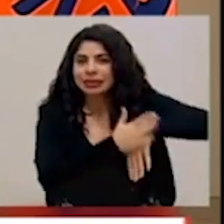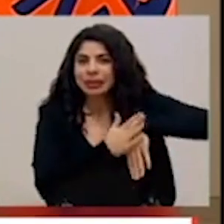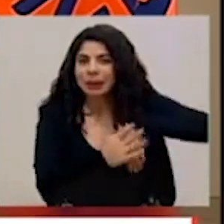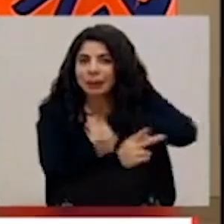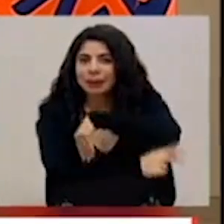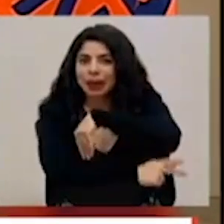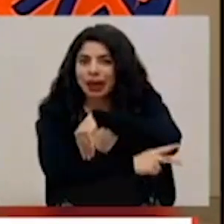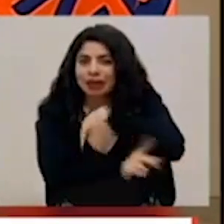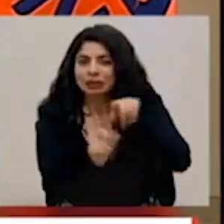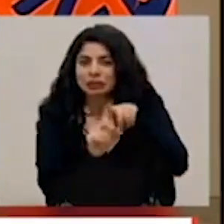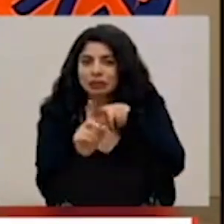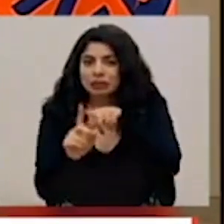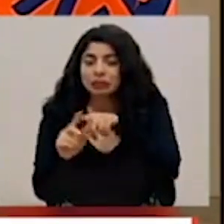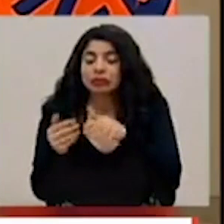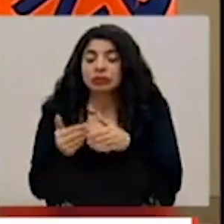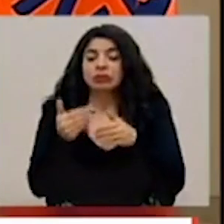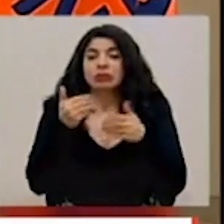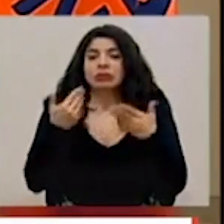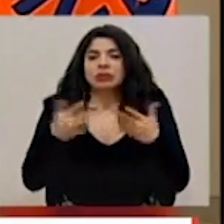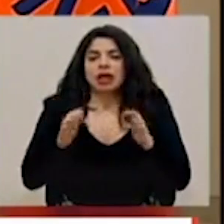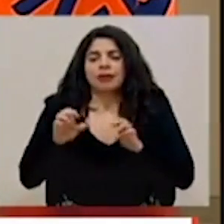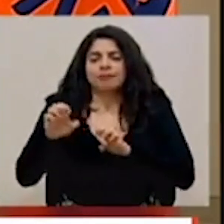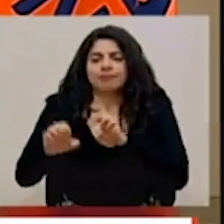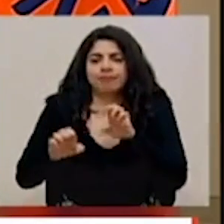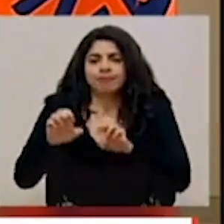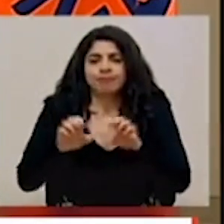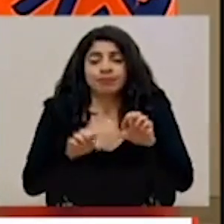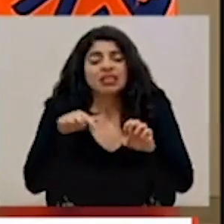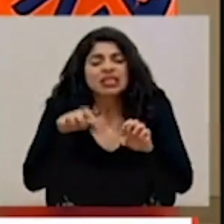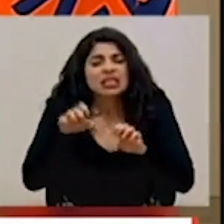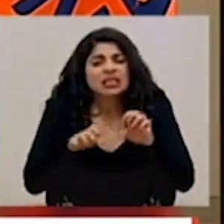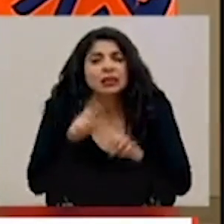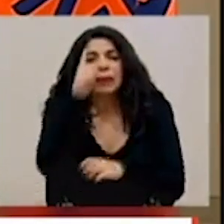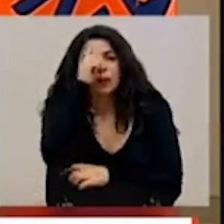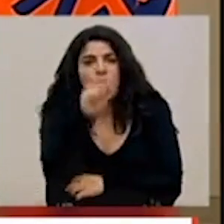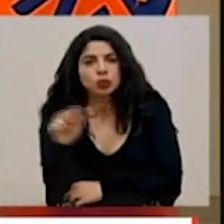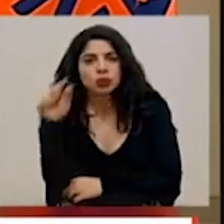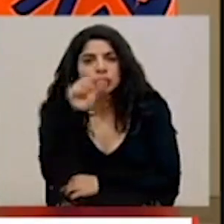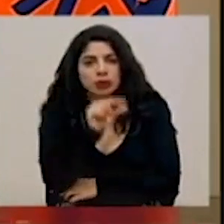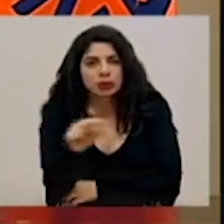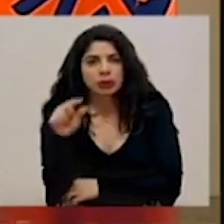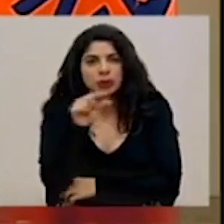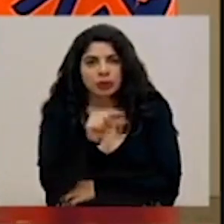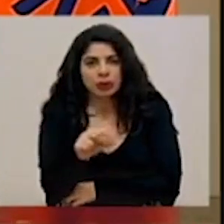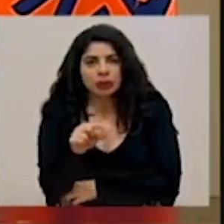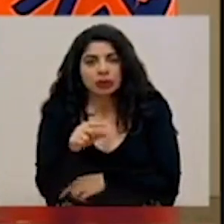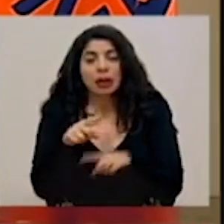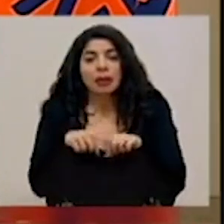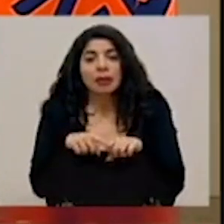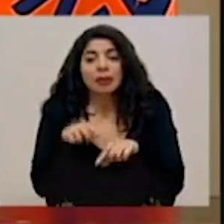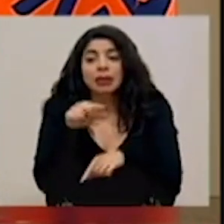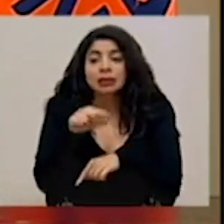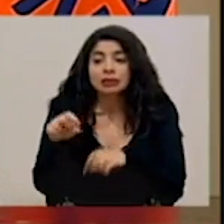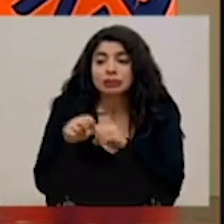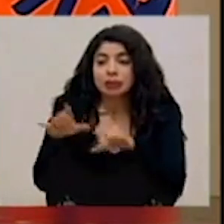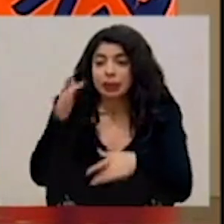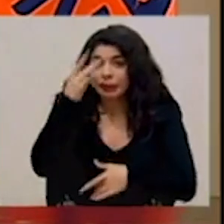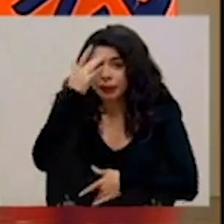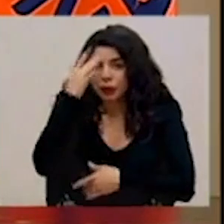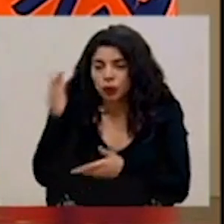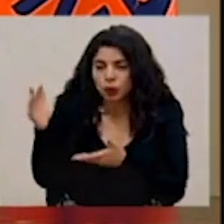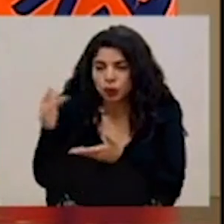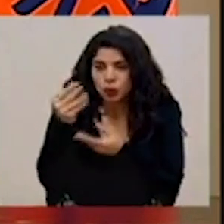base en las evaluaciones que se hacen semanalmente de acuerdo con la semana epidemiológica y